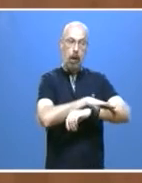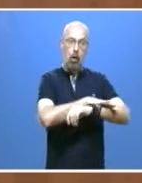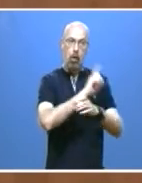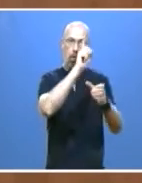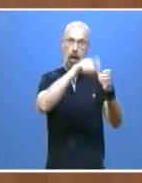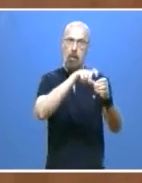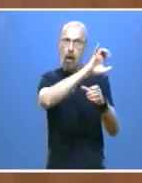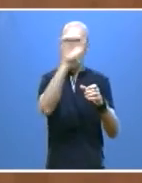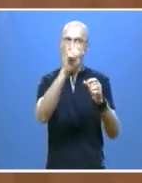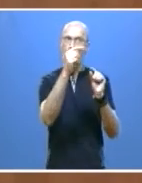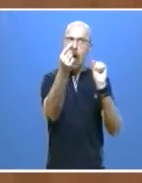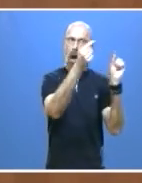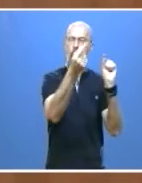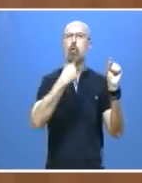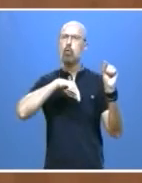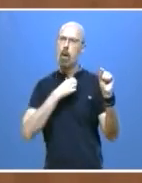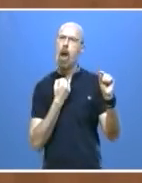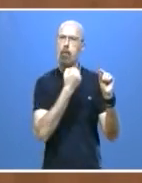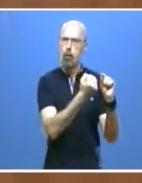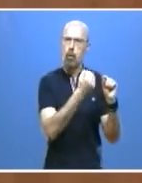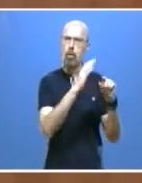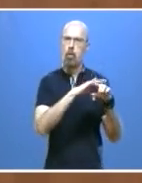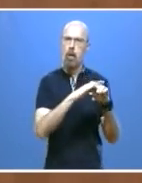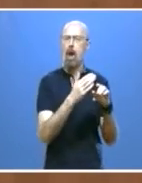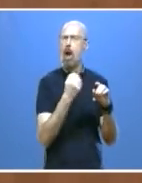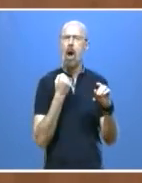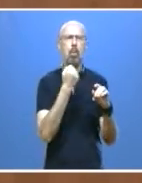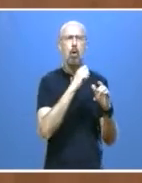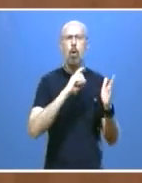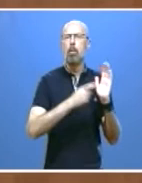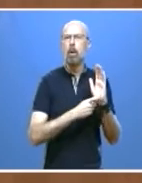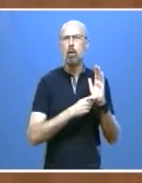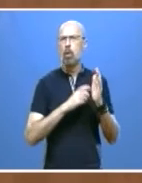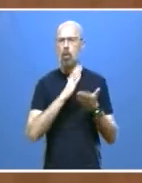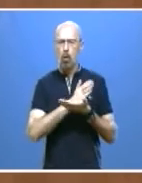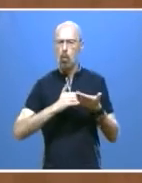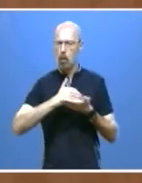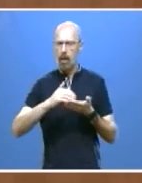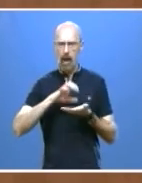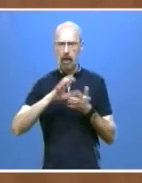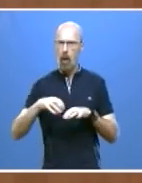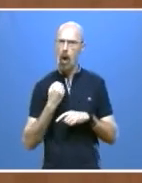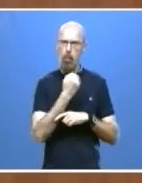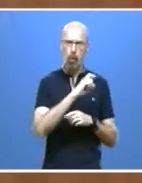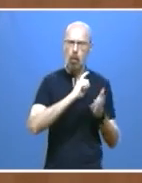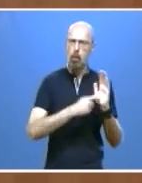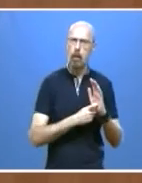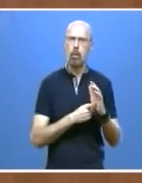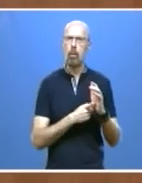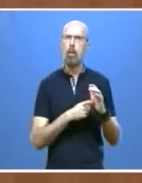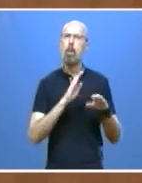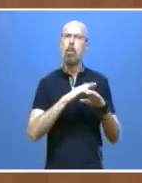codo con codo, prestando todo nuestro apoyo desde una posición de comunidad y continuaremos también con la